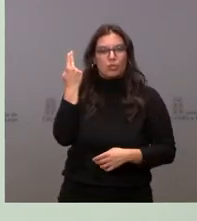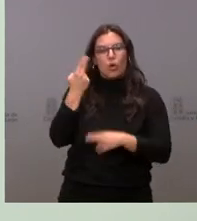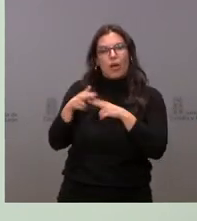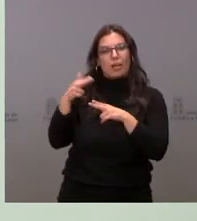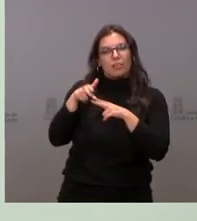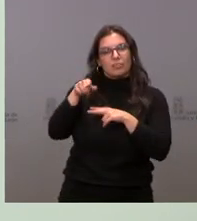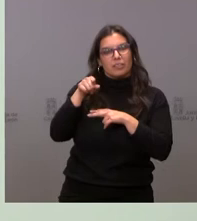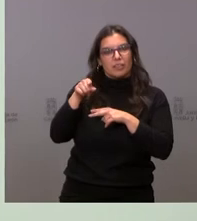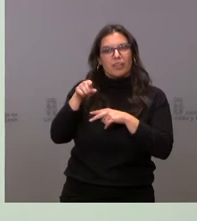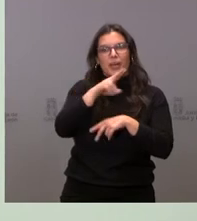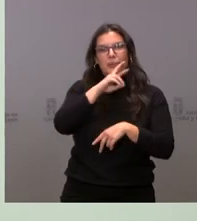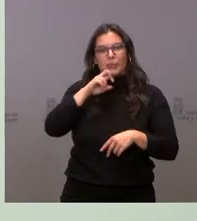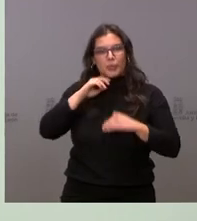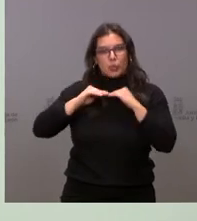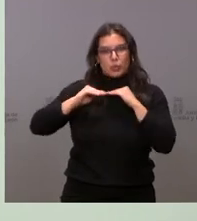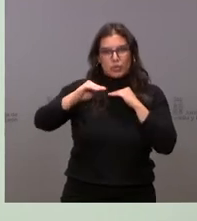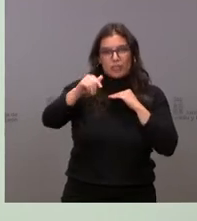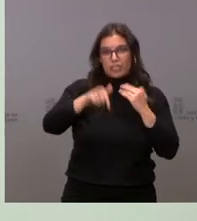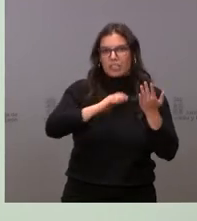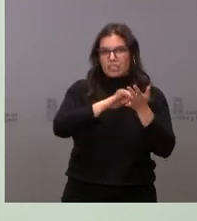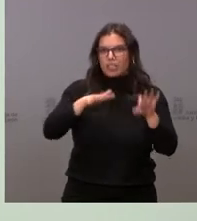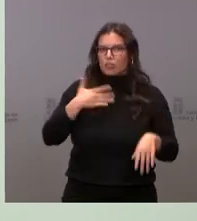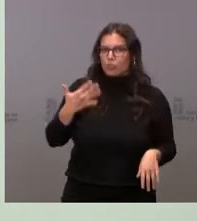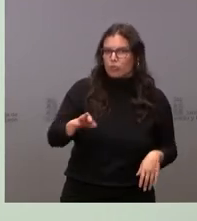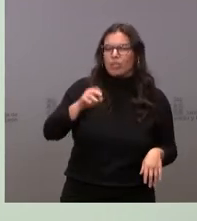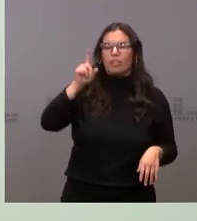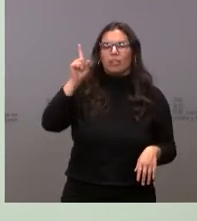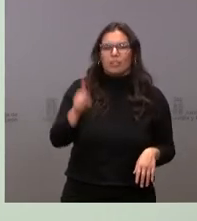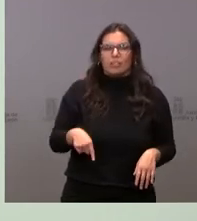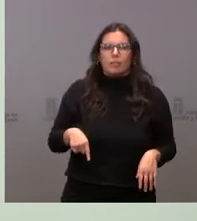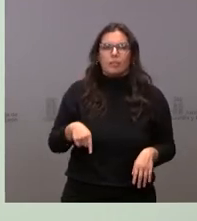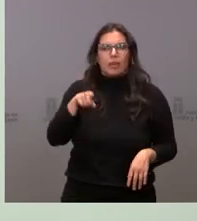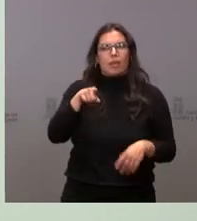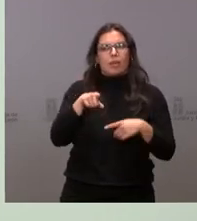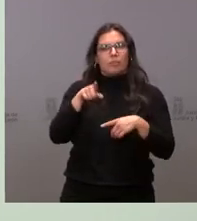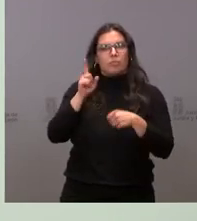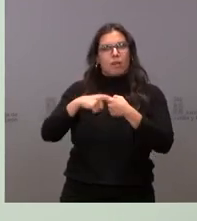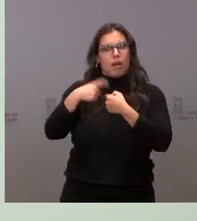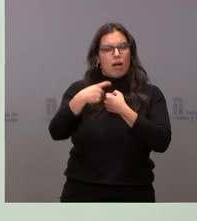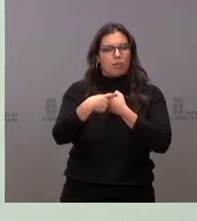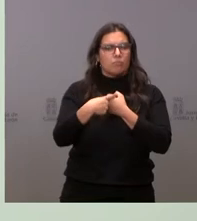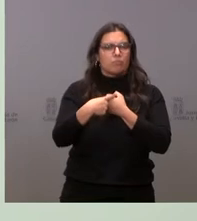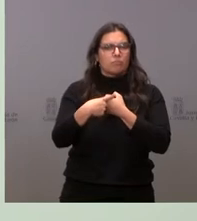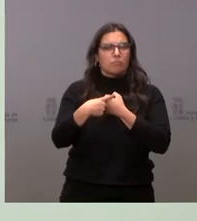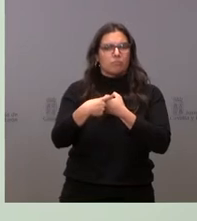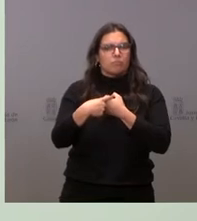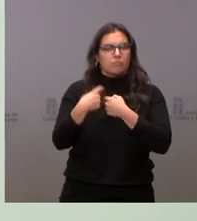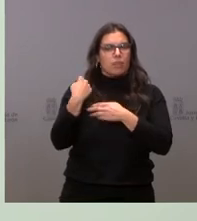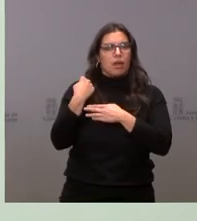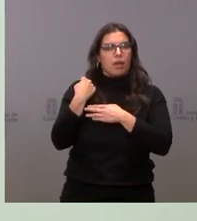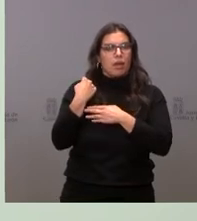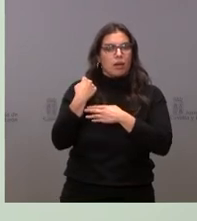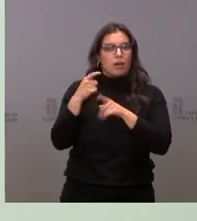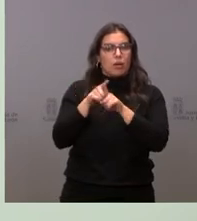sostenible en Castilla y León y que tiene un crecimiento o que apoya al crecimiento